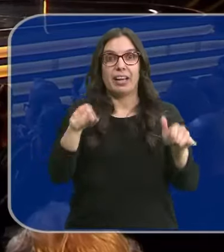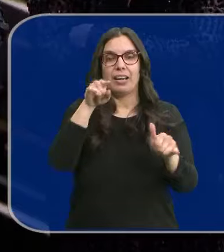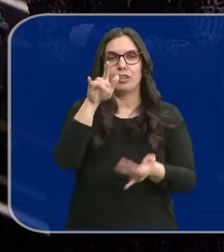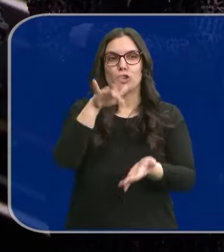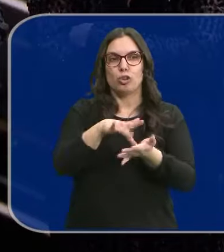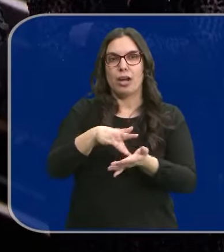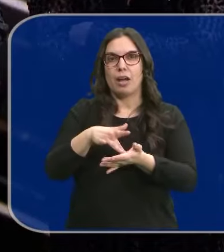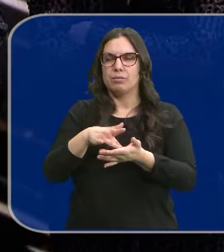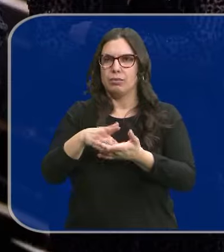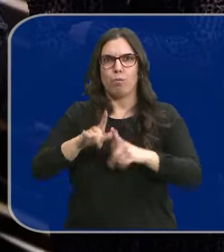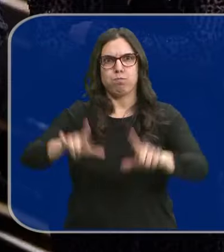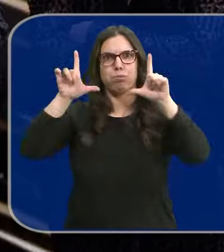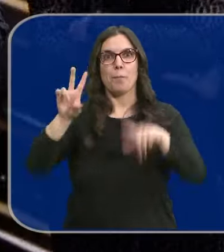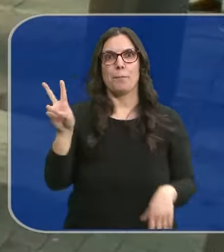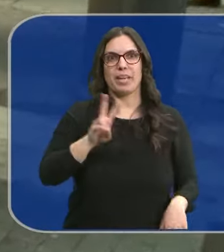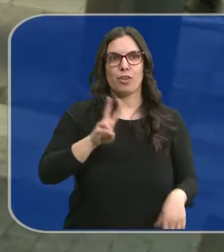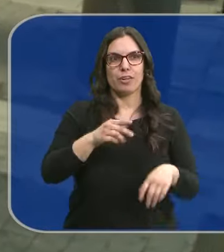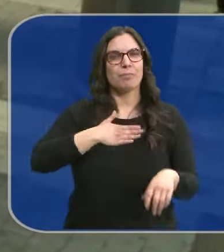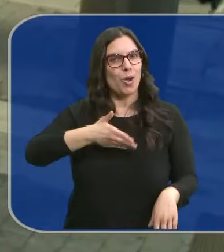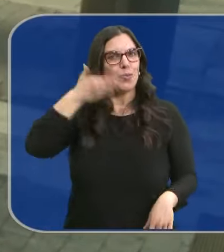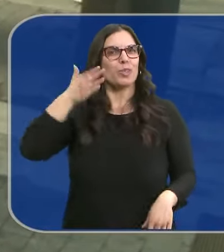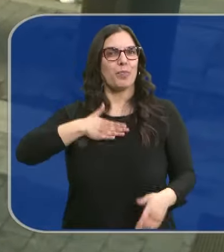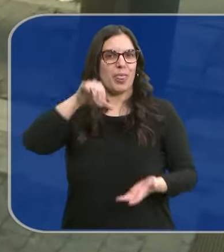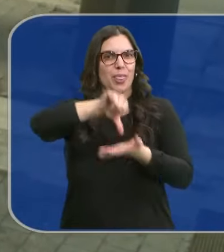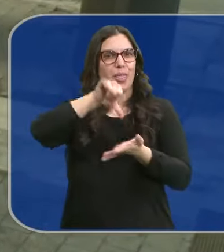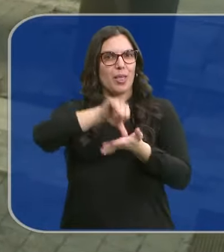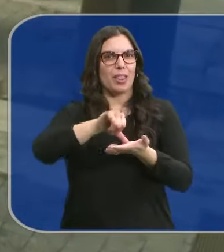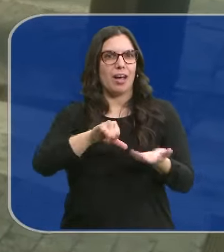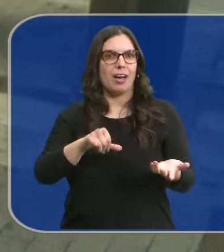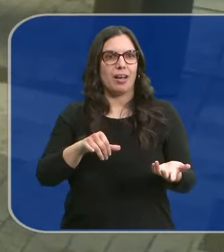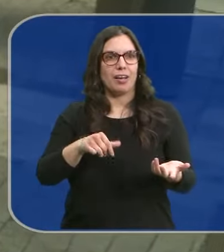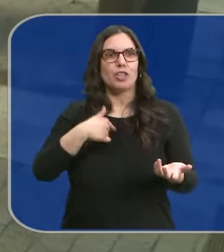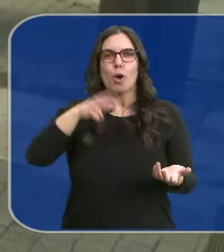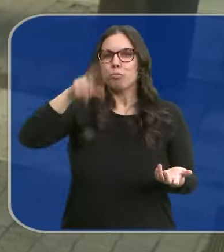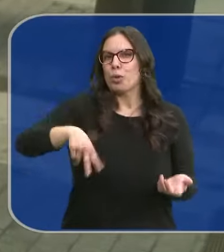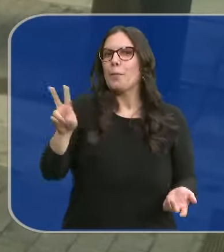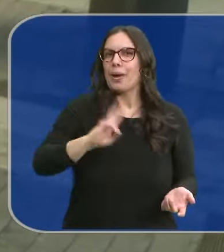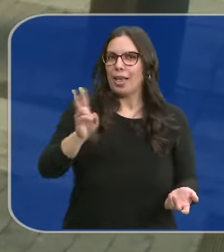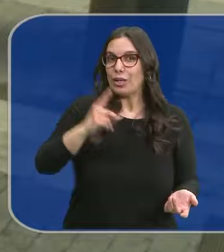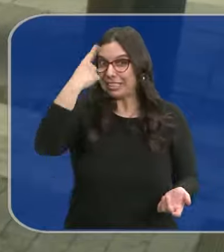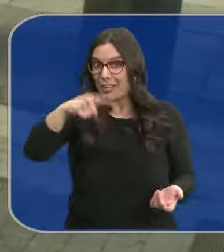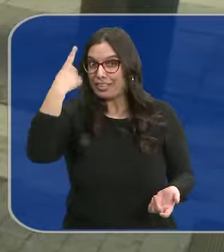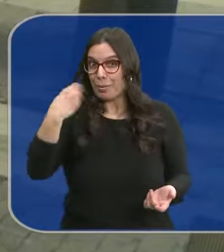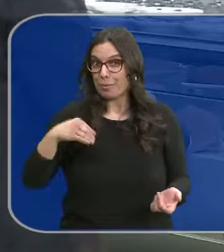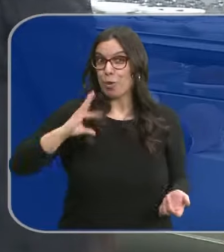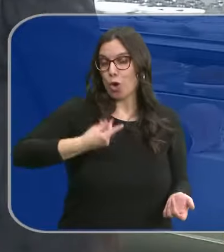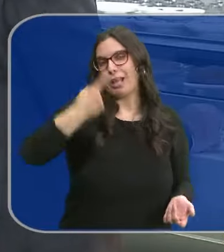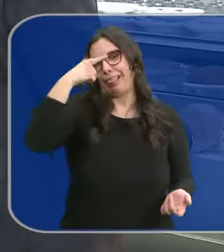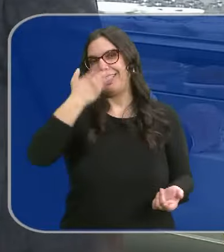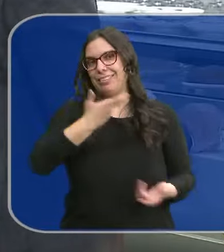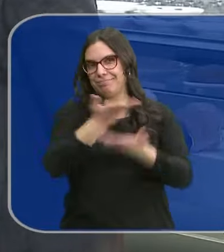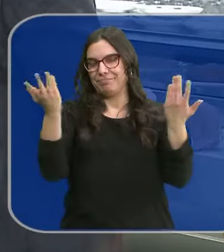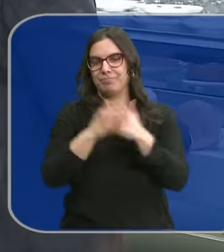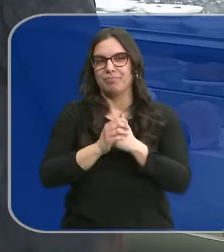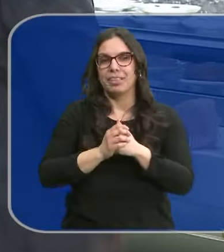ha puesto a Valladolid en el punto de mira. Estoy muy orgullosa de mi ciudad, así... Pues sí, yo soy de Valladolid, ¿sabes, no? Donde los Goya. Los